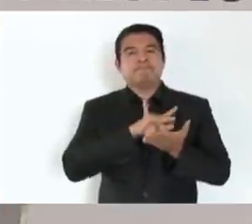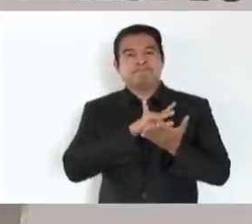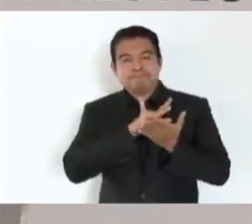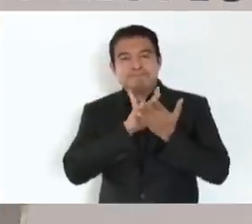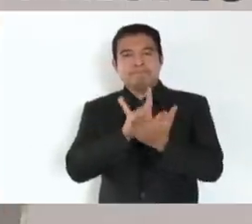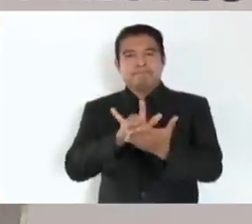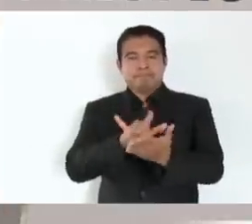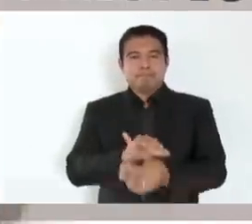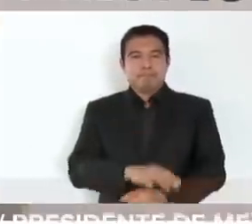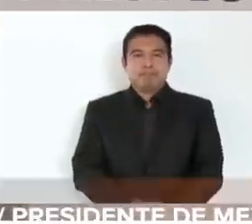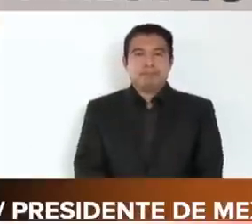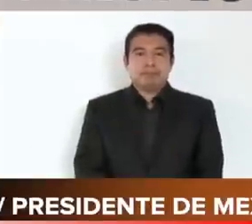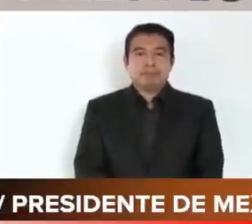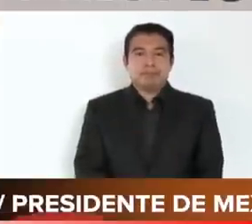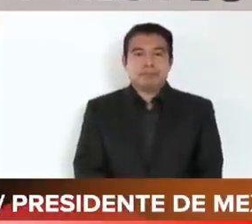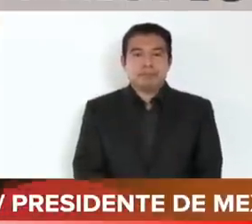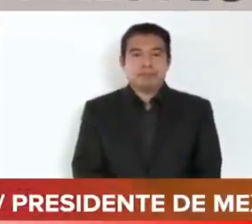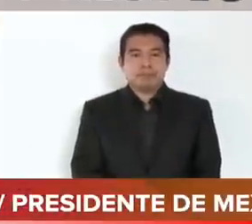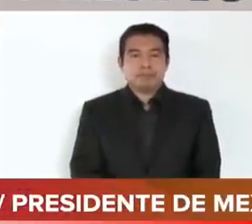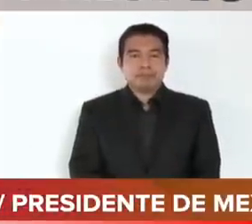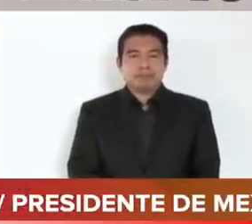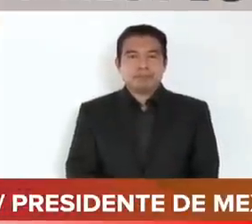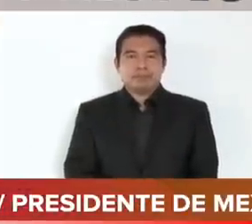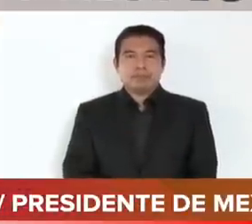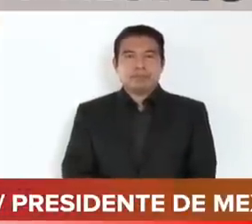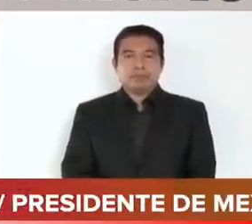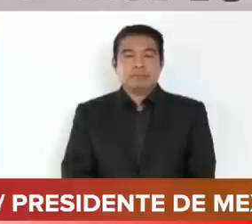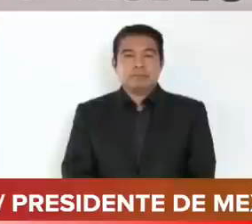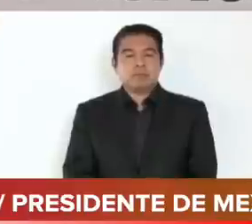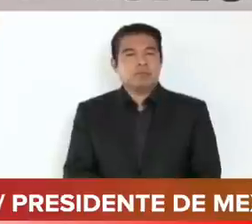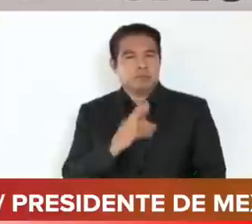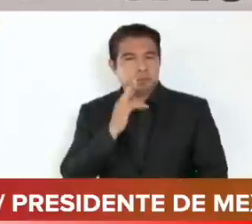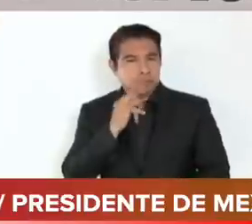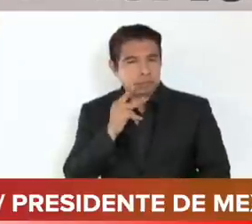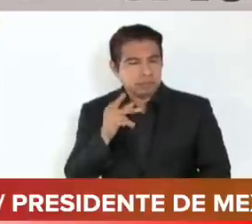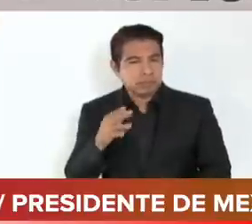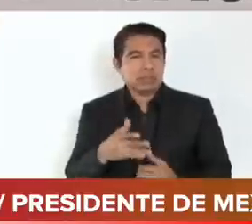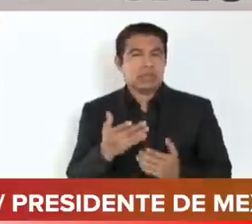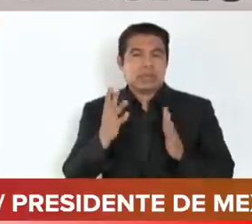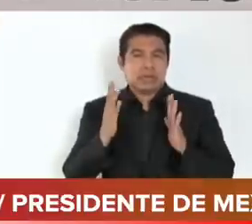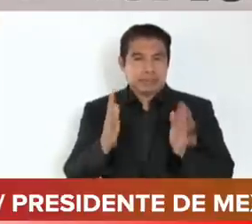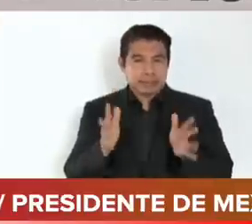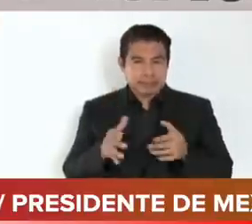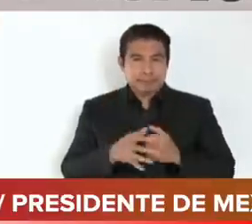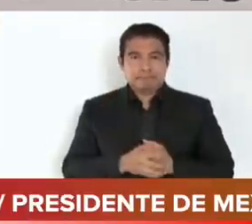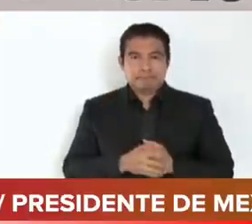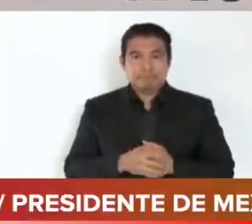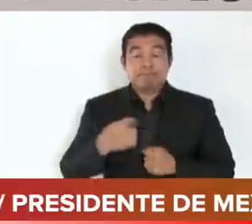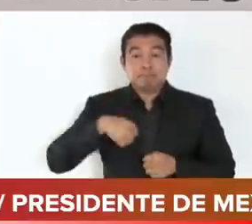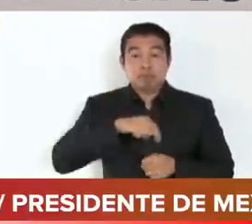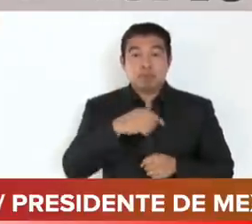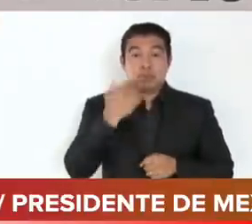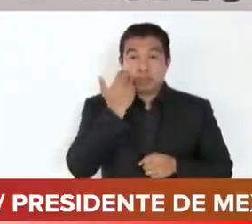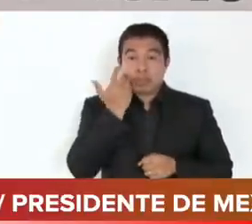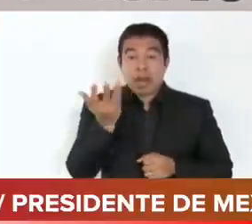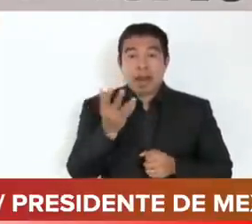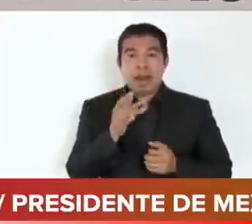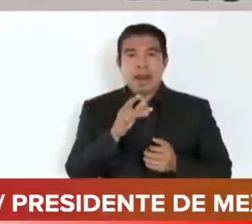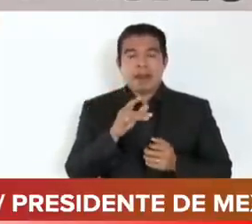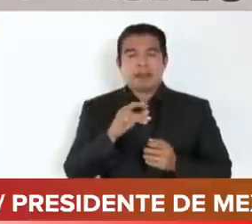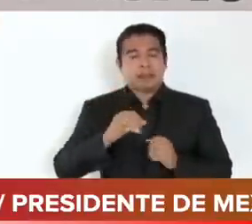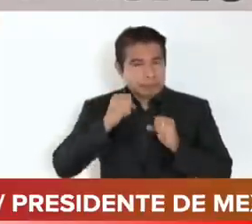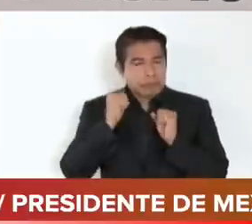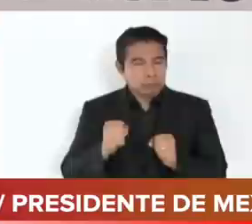Vamos a que se mejoren, estoy seguro, a contar con